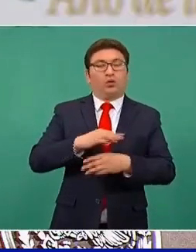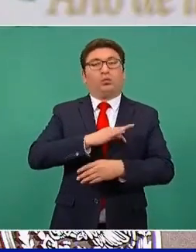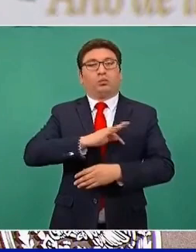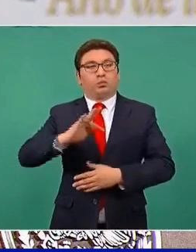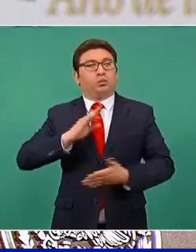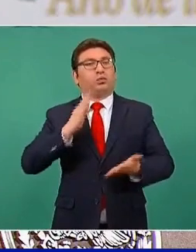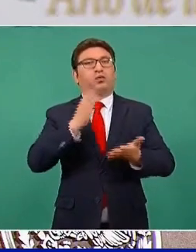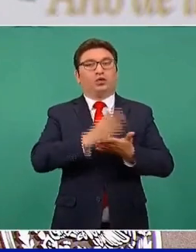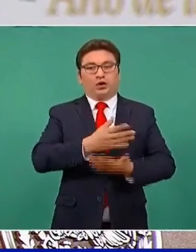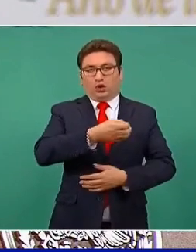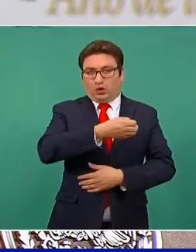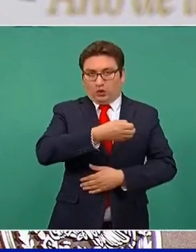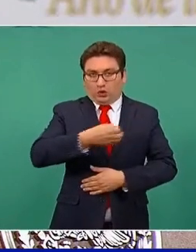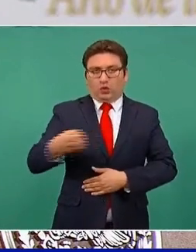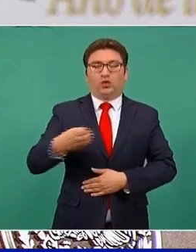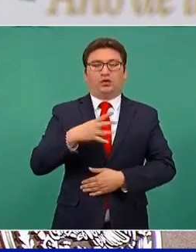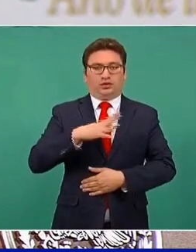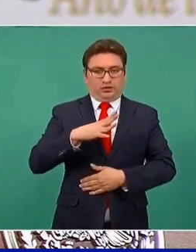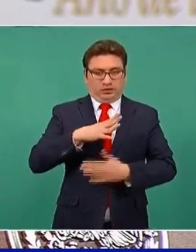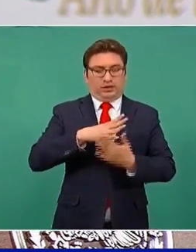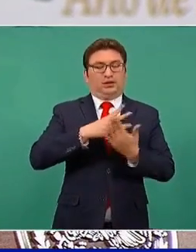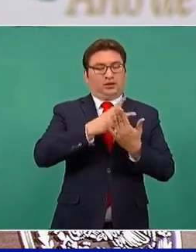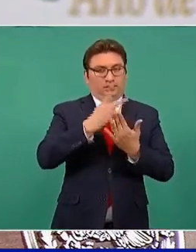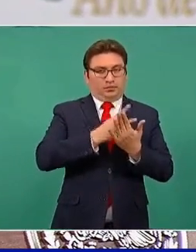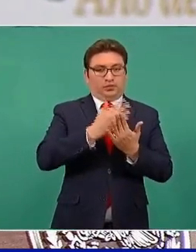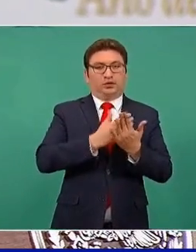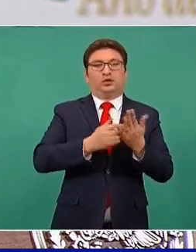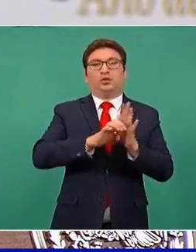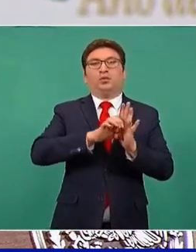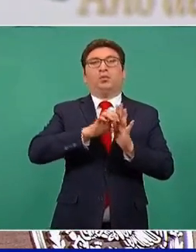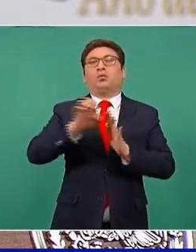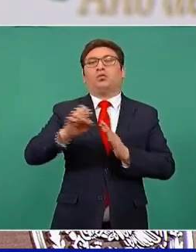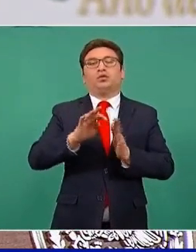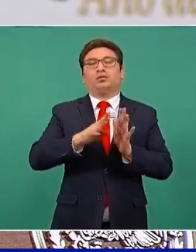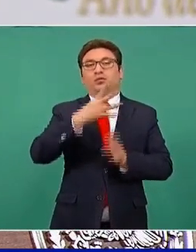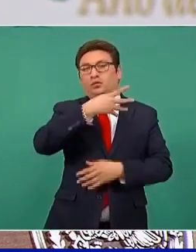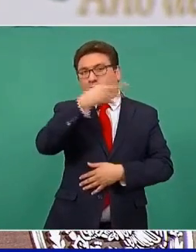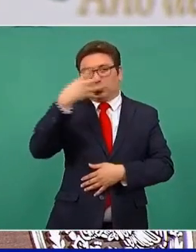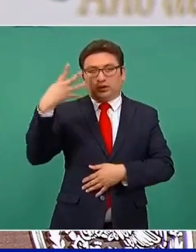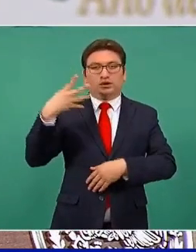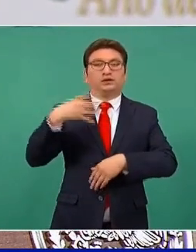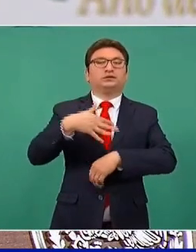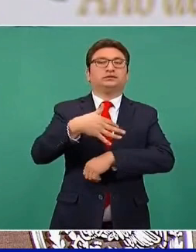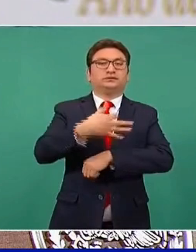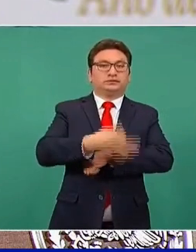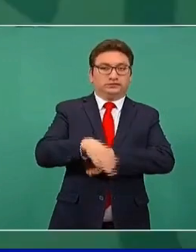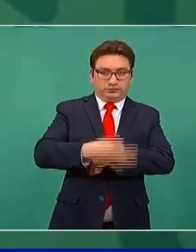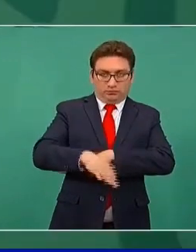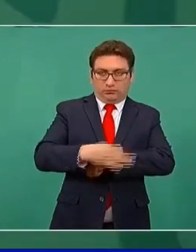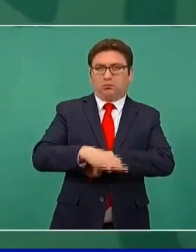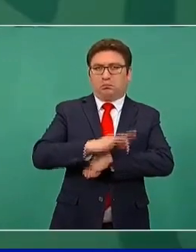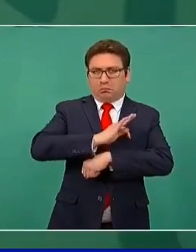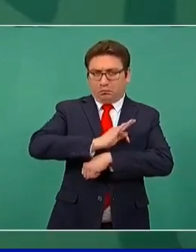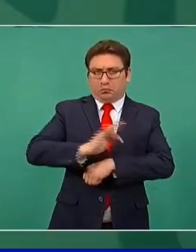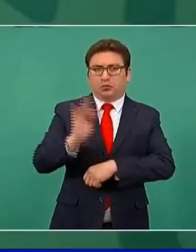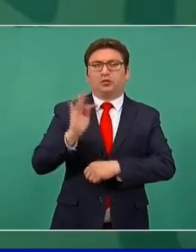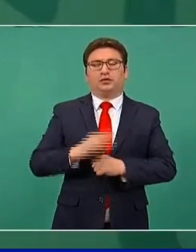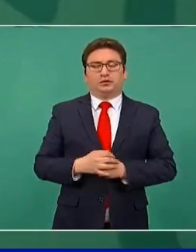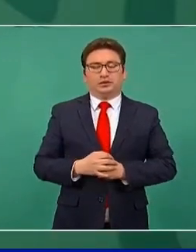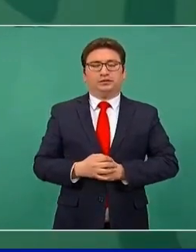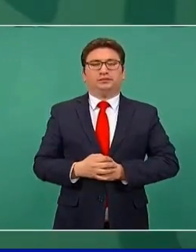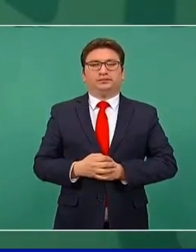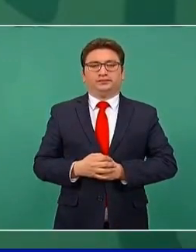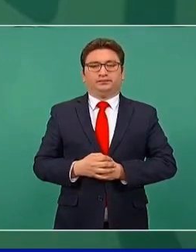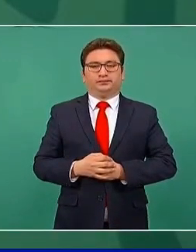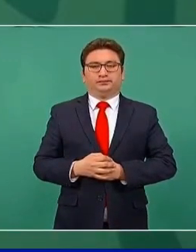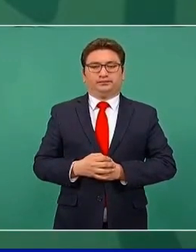consolidarse, como las visas temporales, de acuerdo también